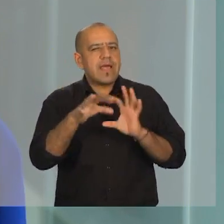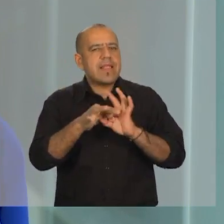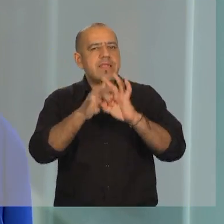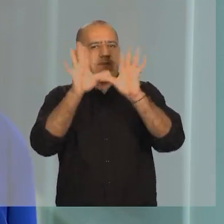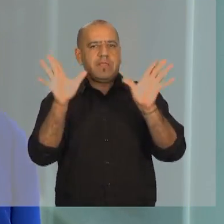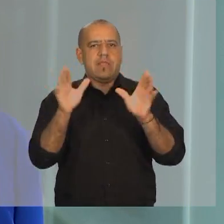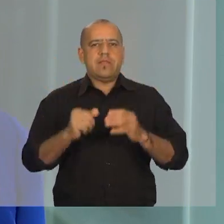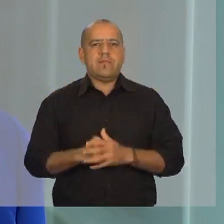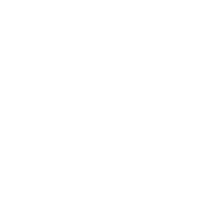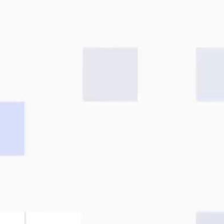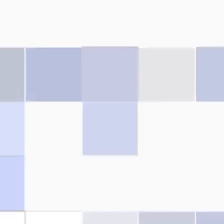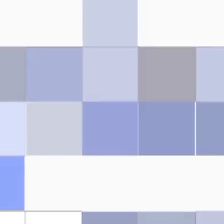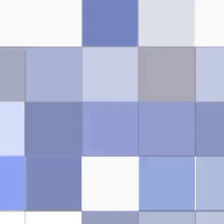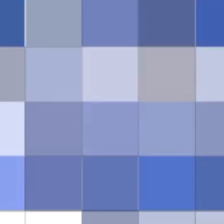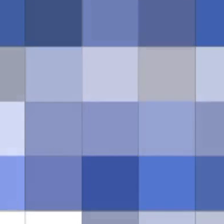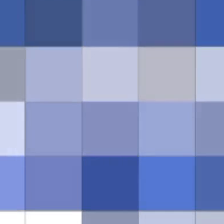libertad.